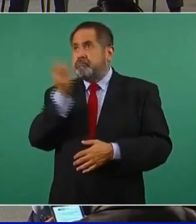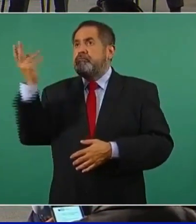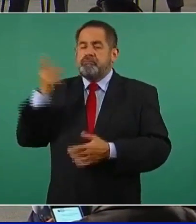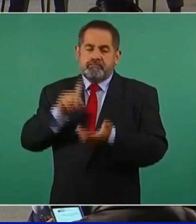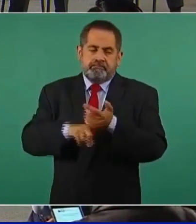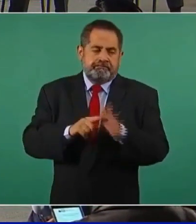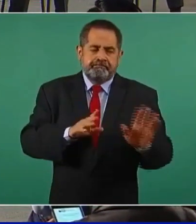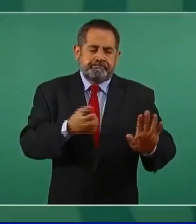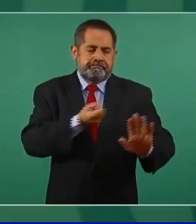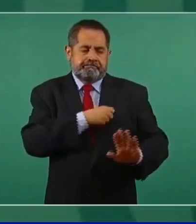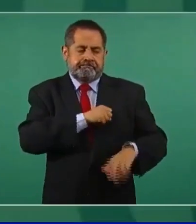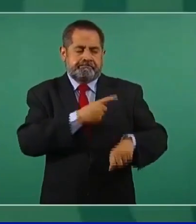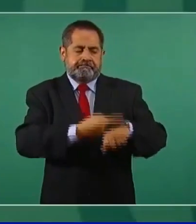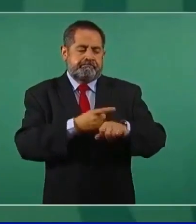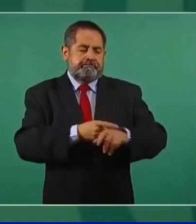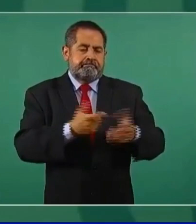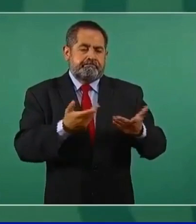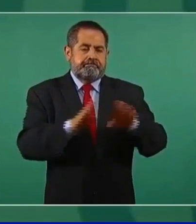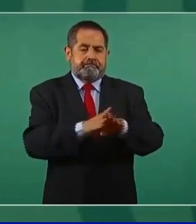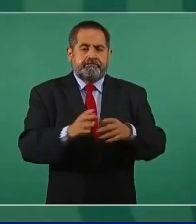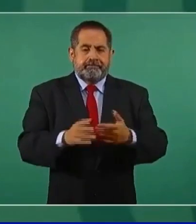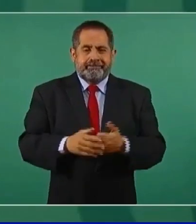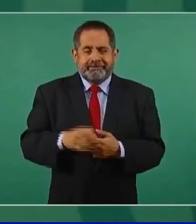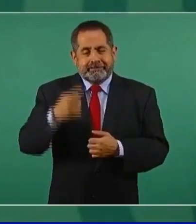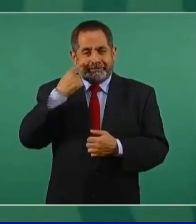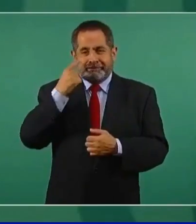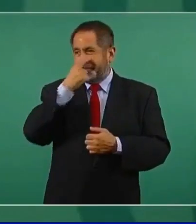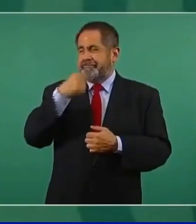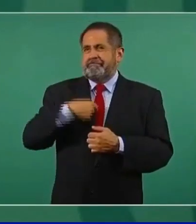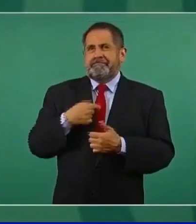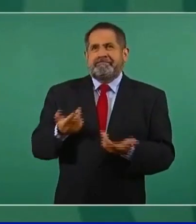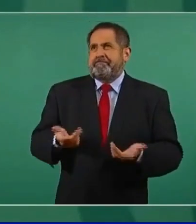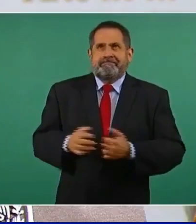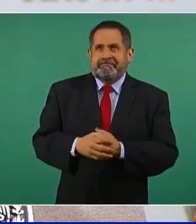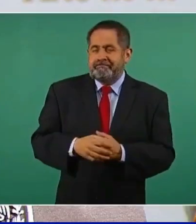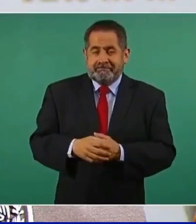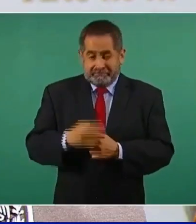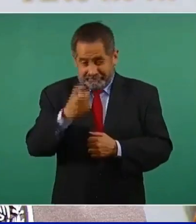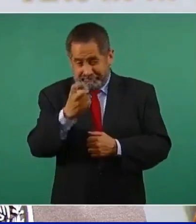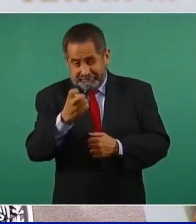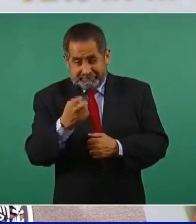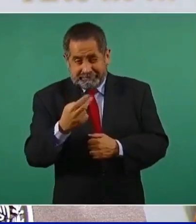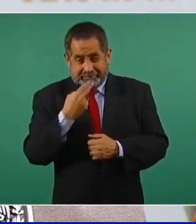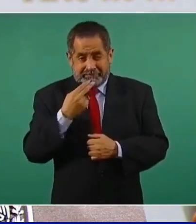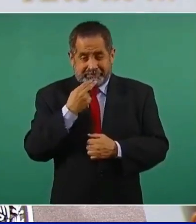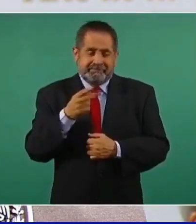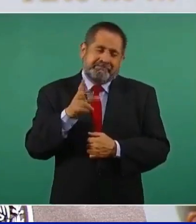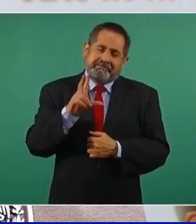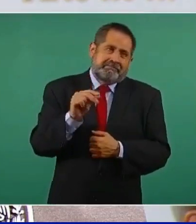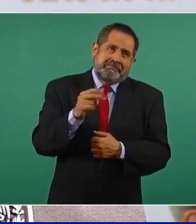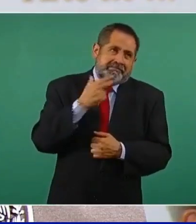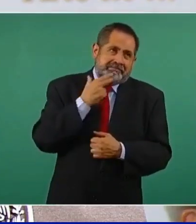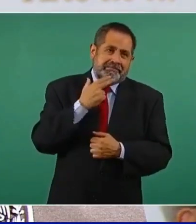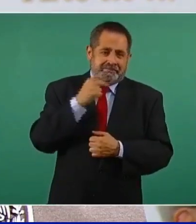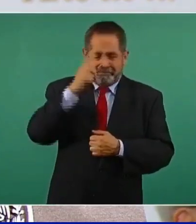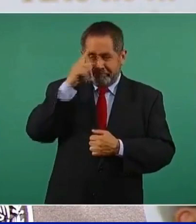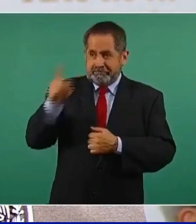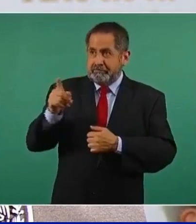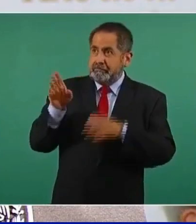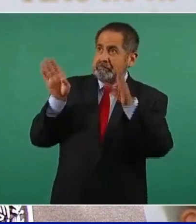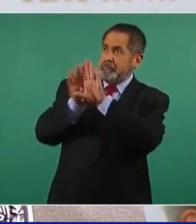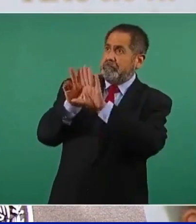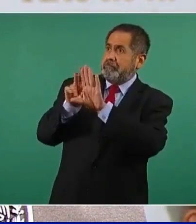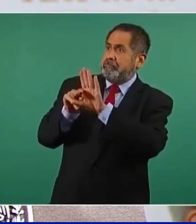punto de vista de salud pública nos parece inconveniente. No consideramos que ayude a un mejor control de la epidemia en el mundo.